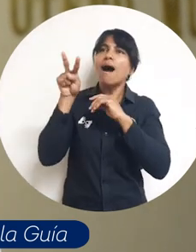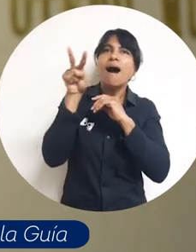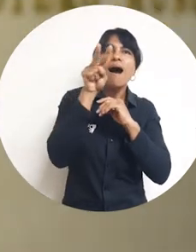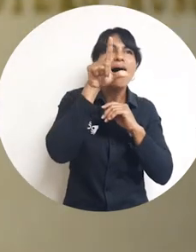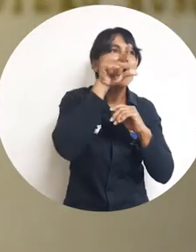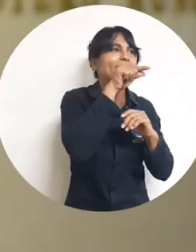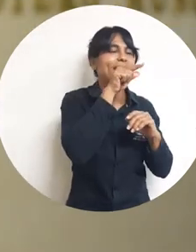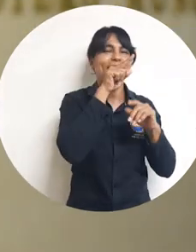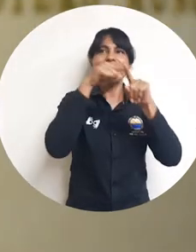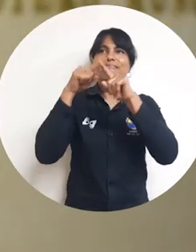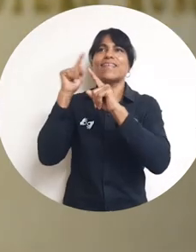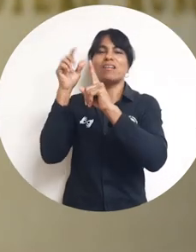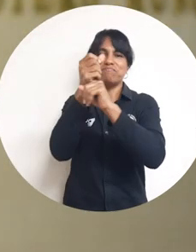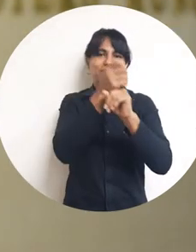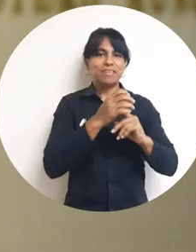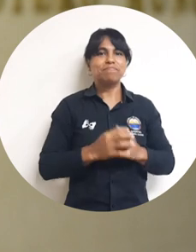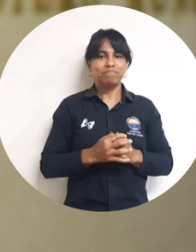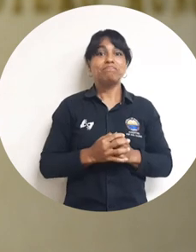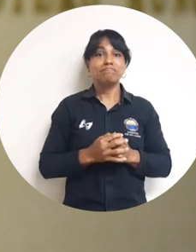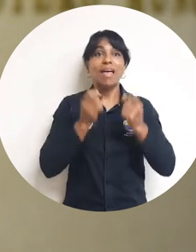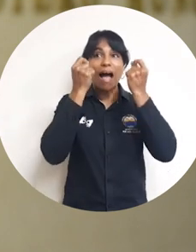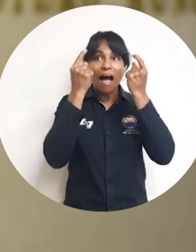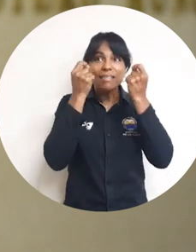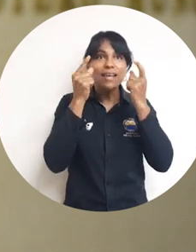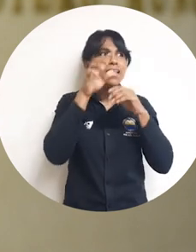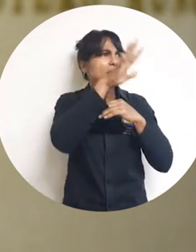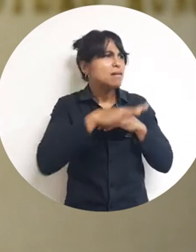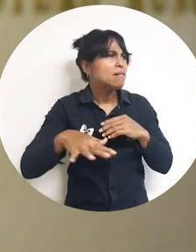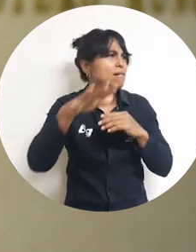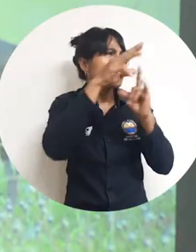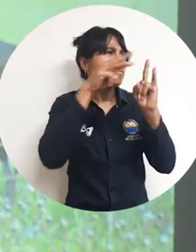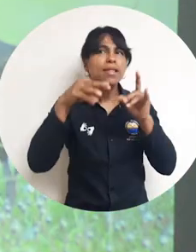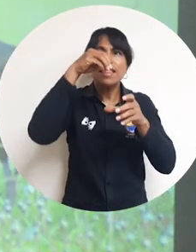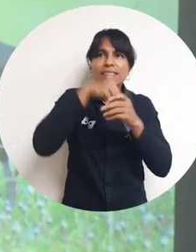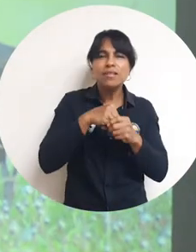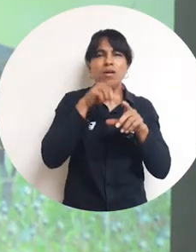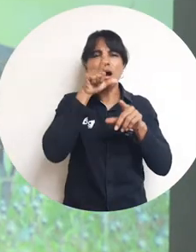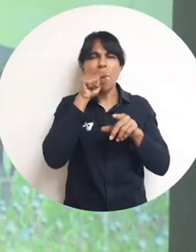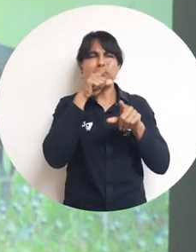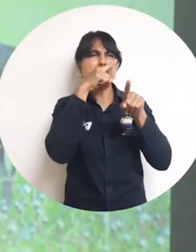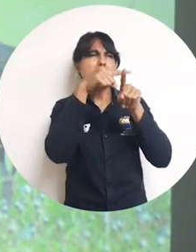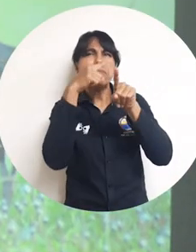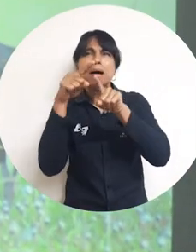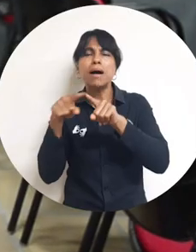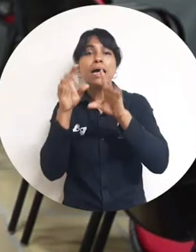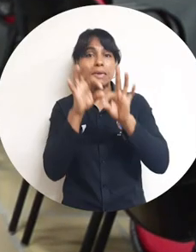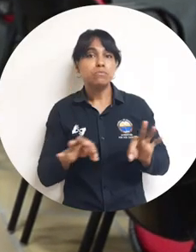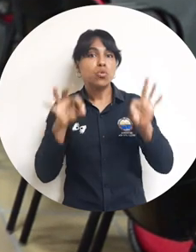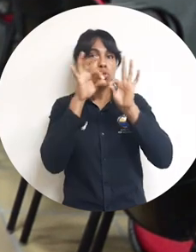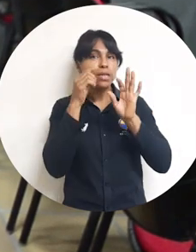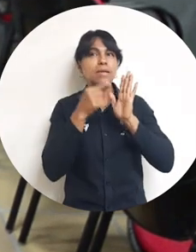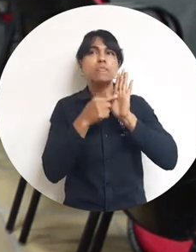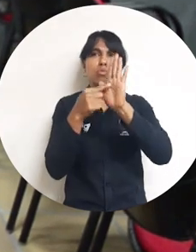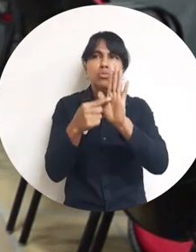se encuentran. Eso nos da a entender que hay una diversidad de aves dentro de nuestro campus y que es importante también resaltar su